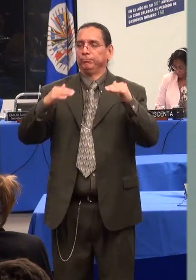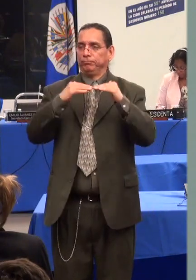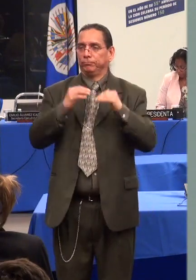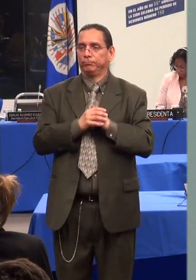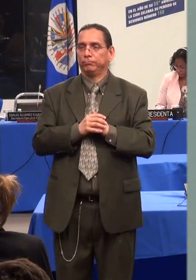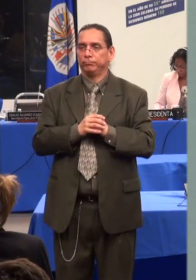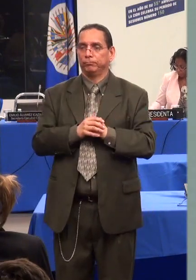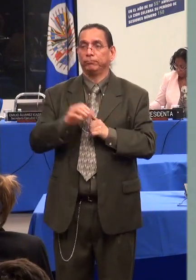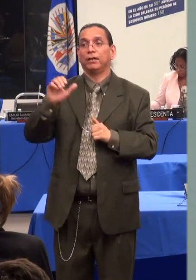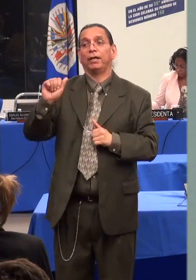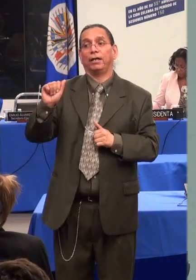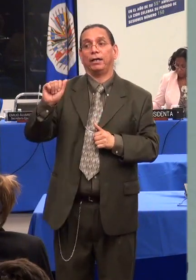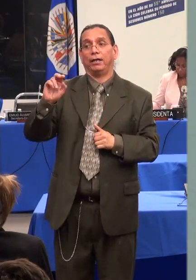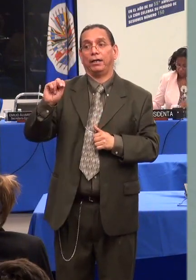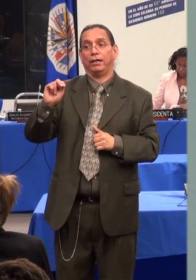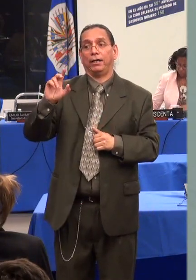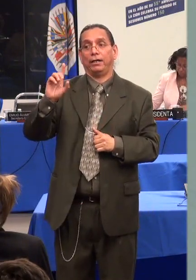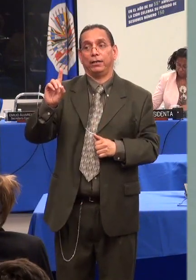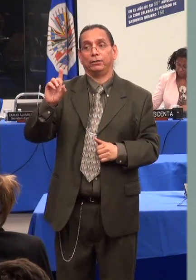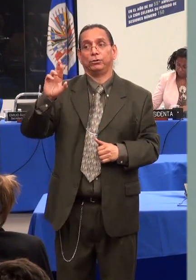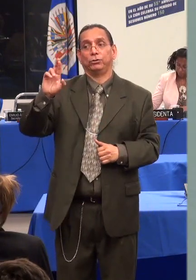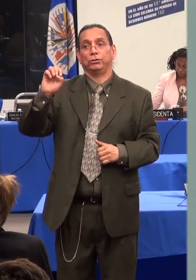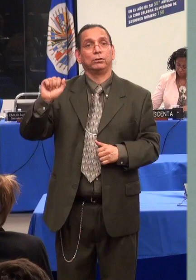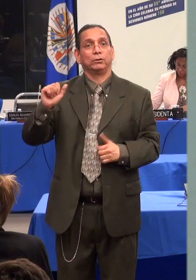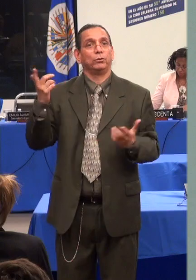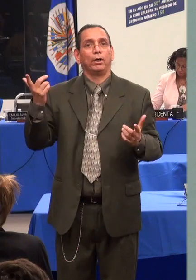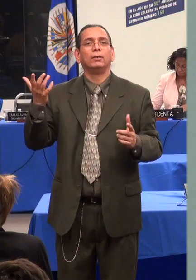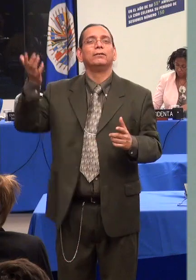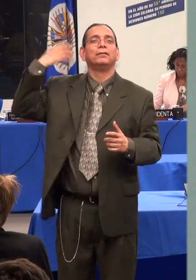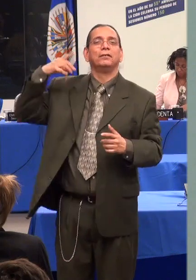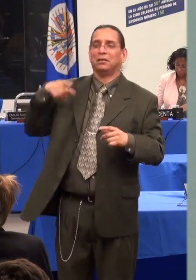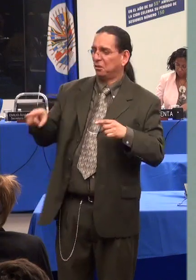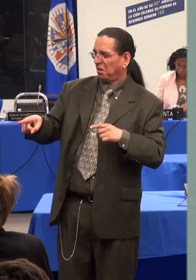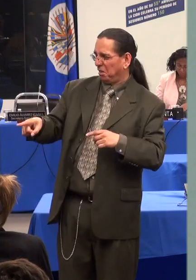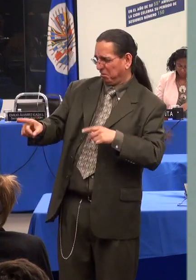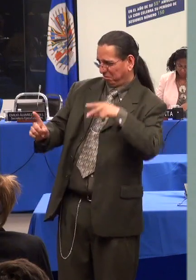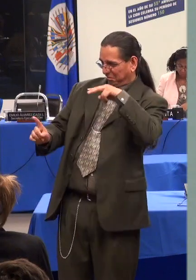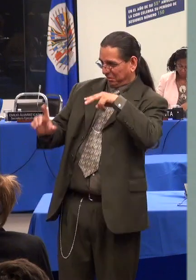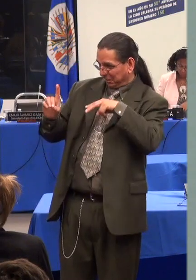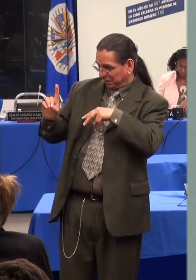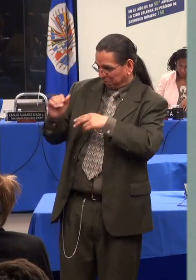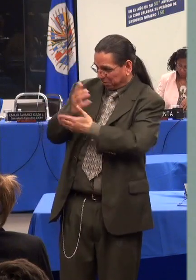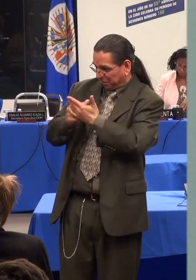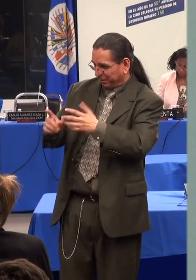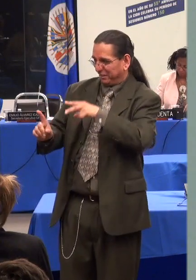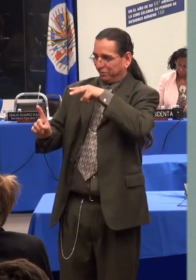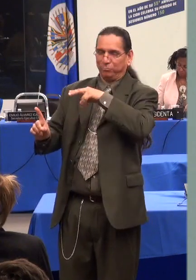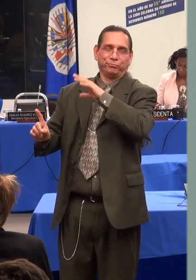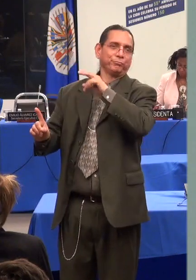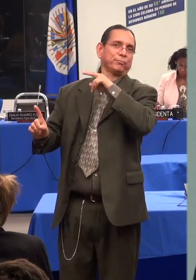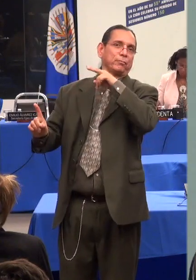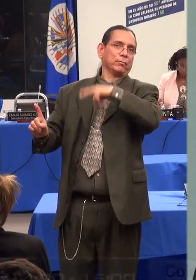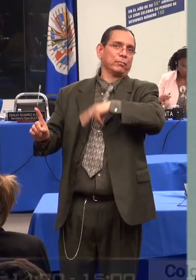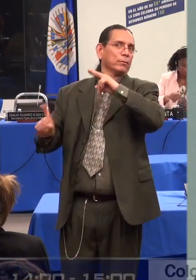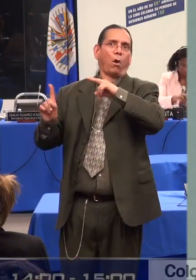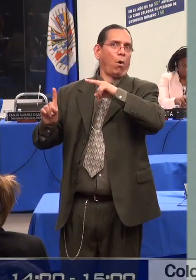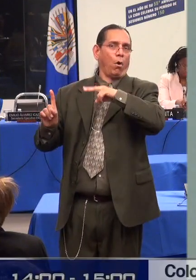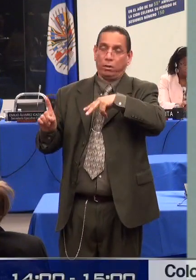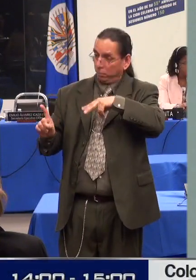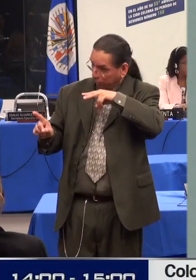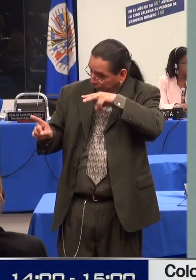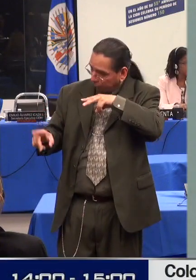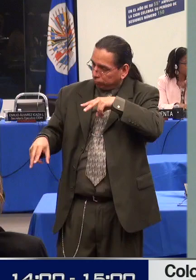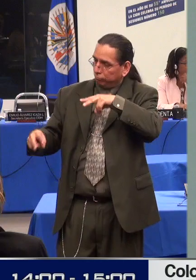adopción de decisiones de las personas discapacitadas a uno basado por el apoyo